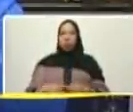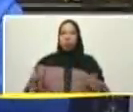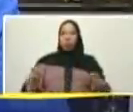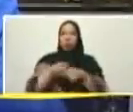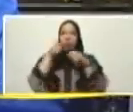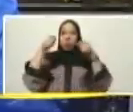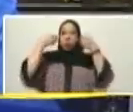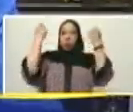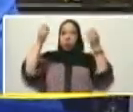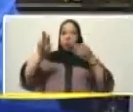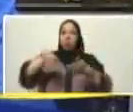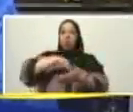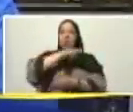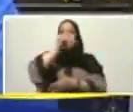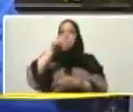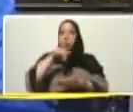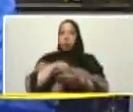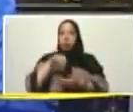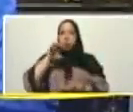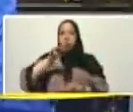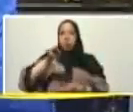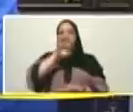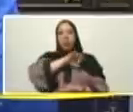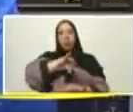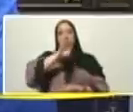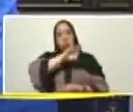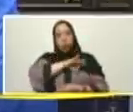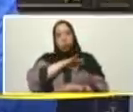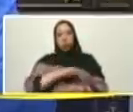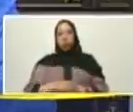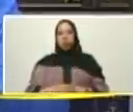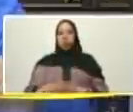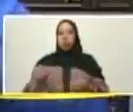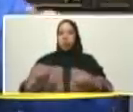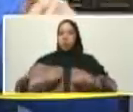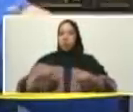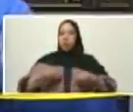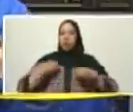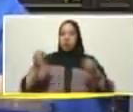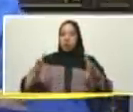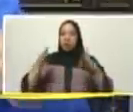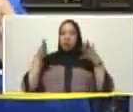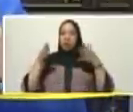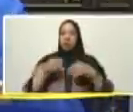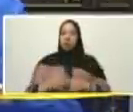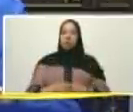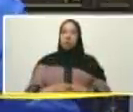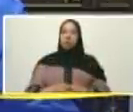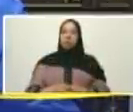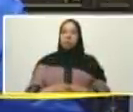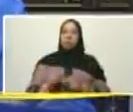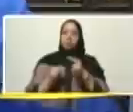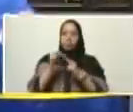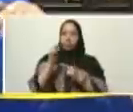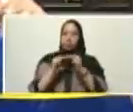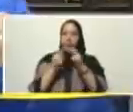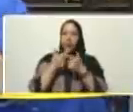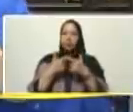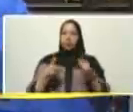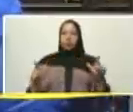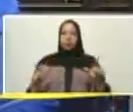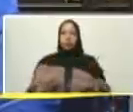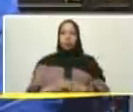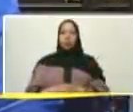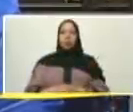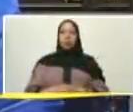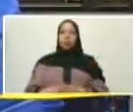independencia y patria socialista viviremos y venceremos independencia para construir independencia para